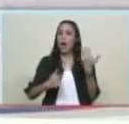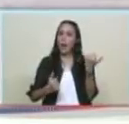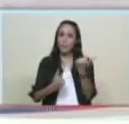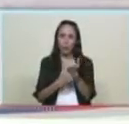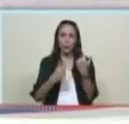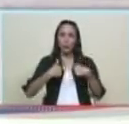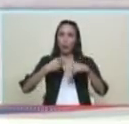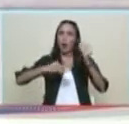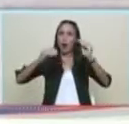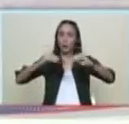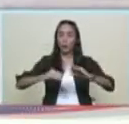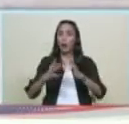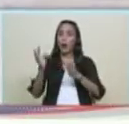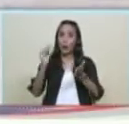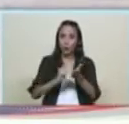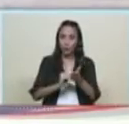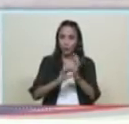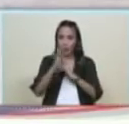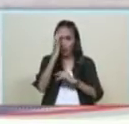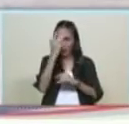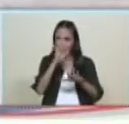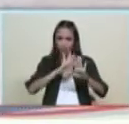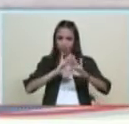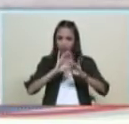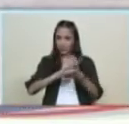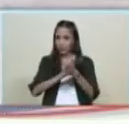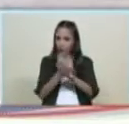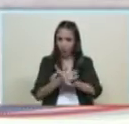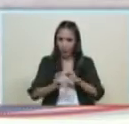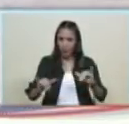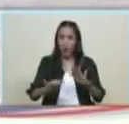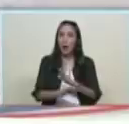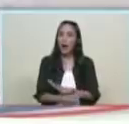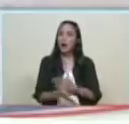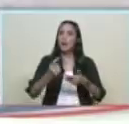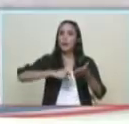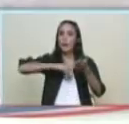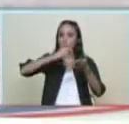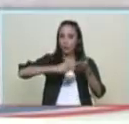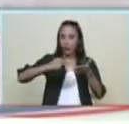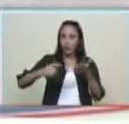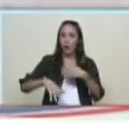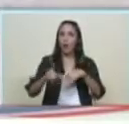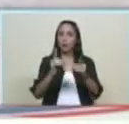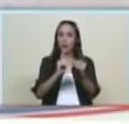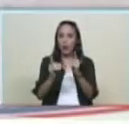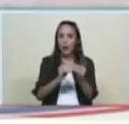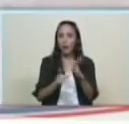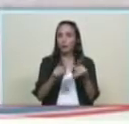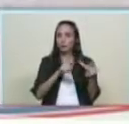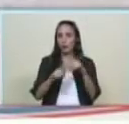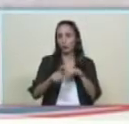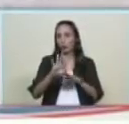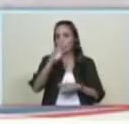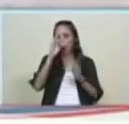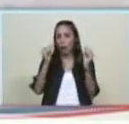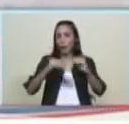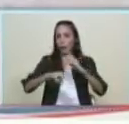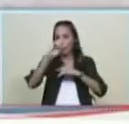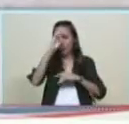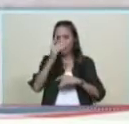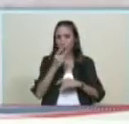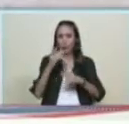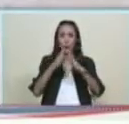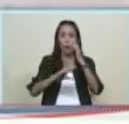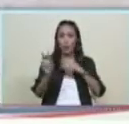regresemos de carnaval vamos a una gran jornada de firma del diálogo y del acuerdo de Santo Domingo por parte del pueblo de